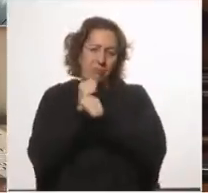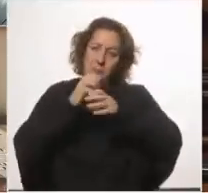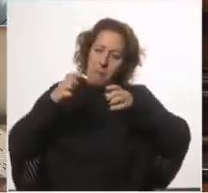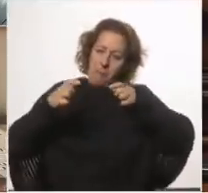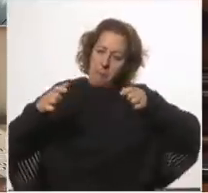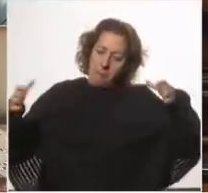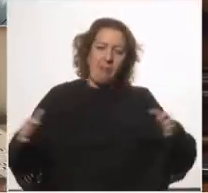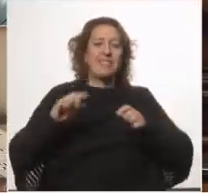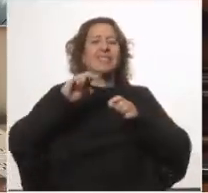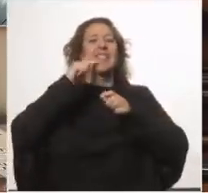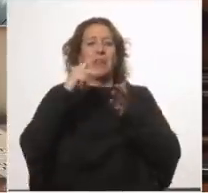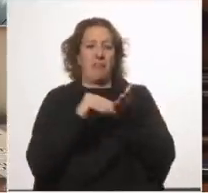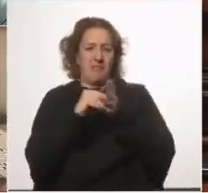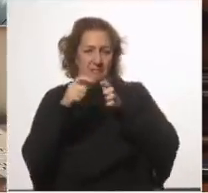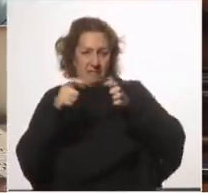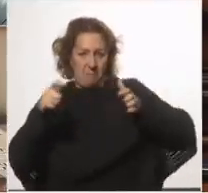en el sistema.